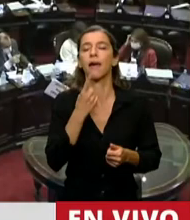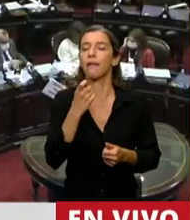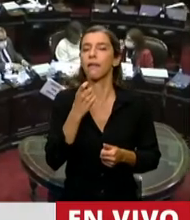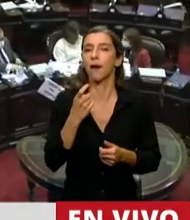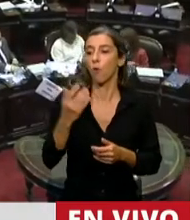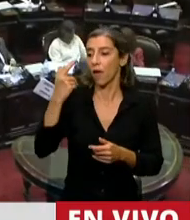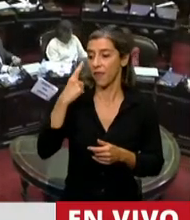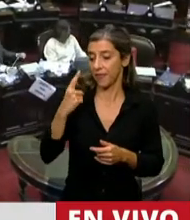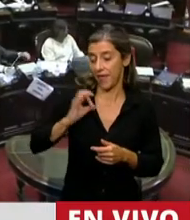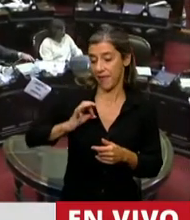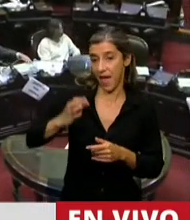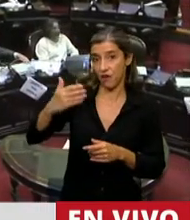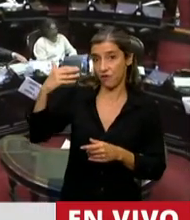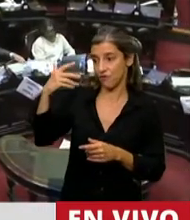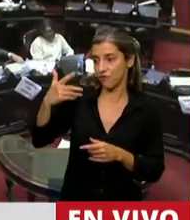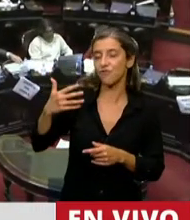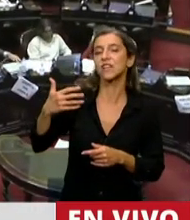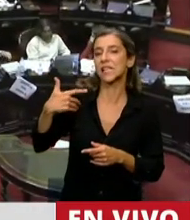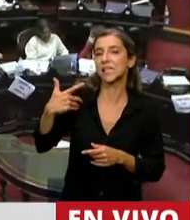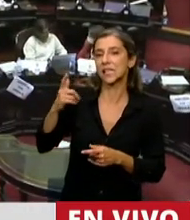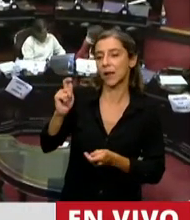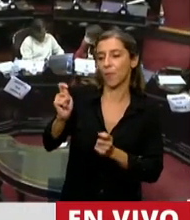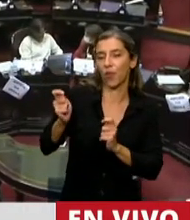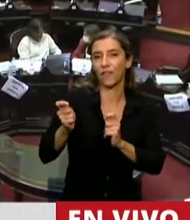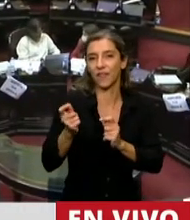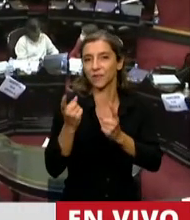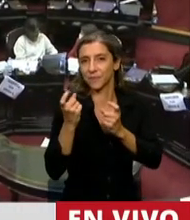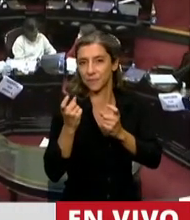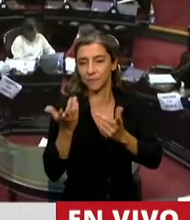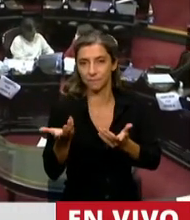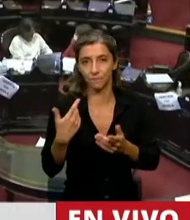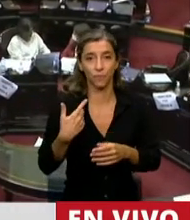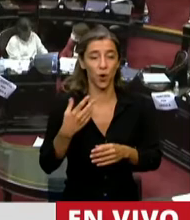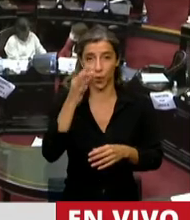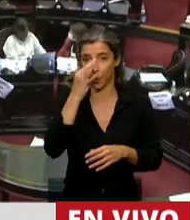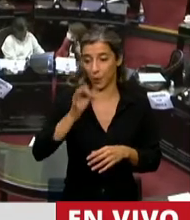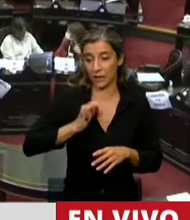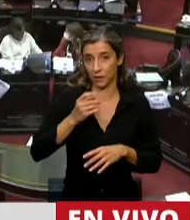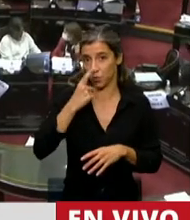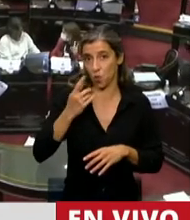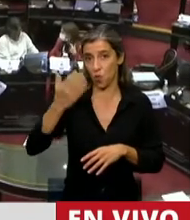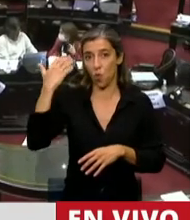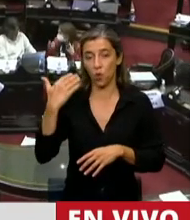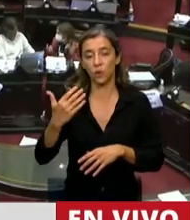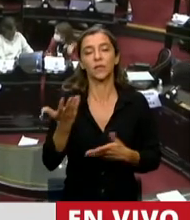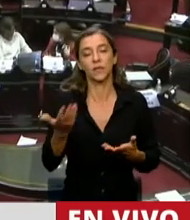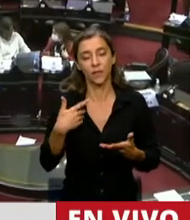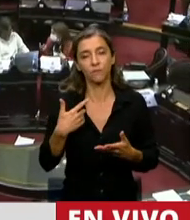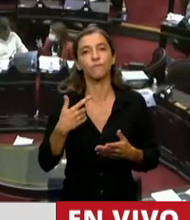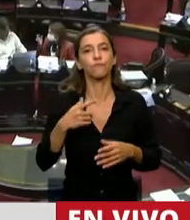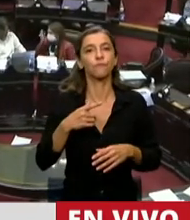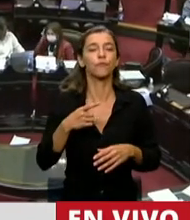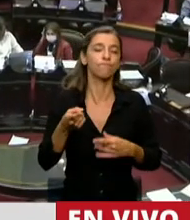décadas. O sea, el financiamiento del sistema científico argentino durante dos décadas ha mostrado a veces picos